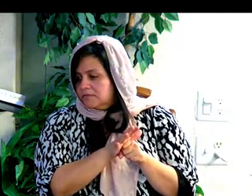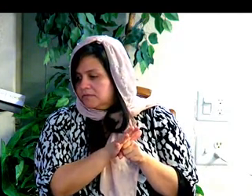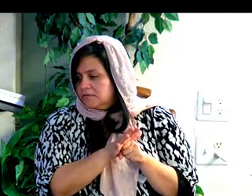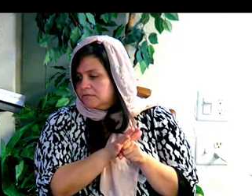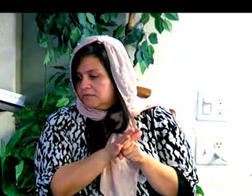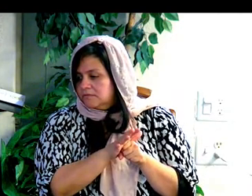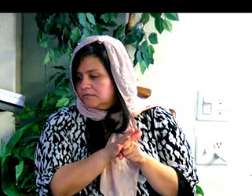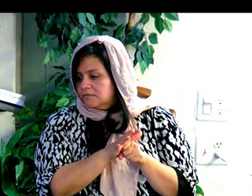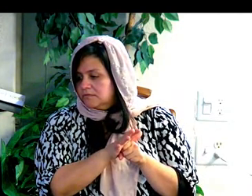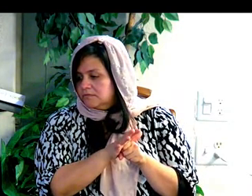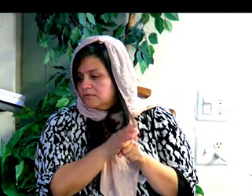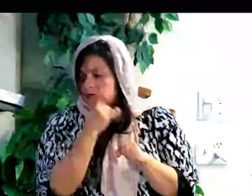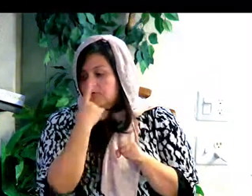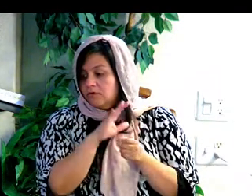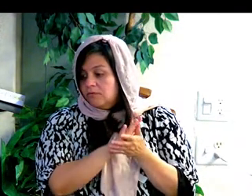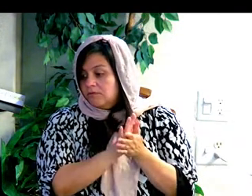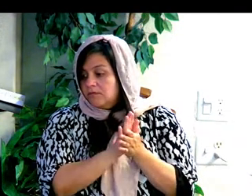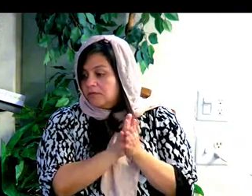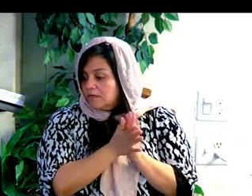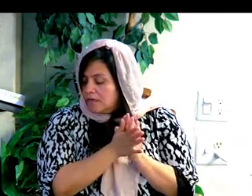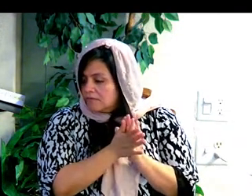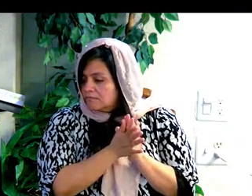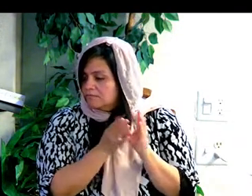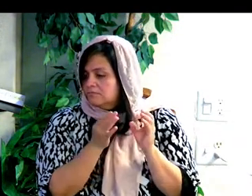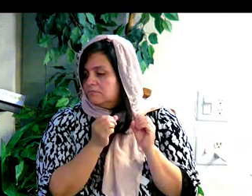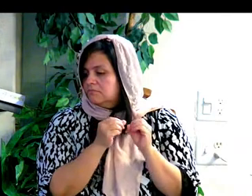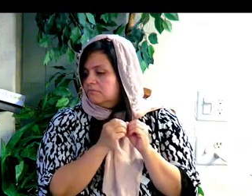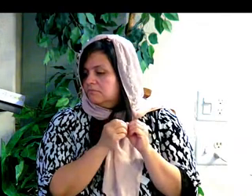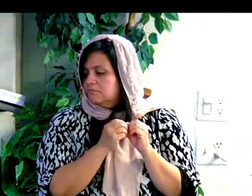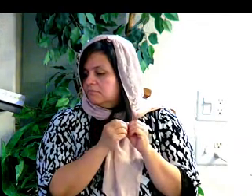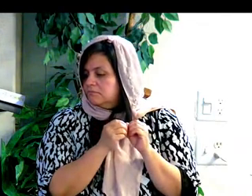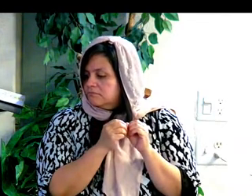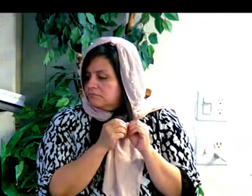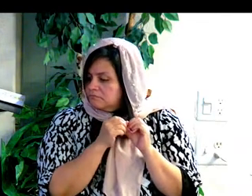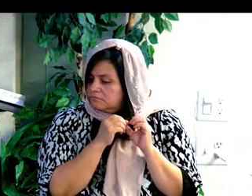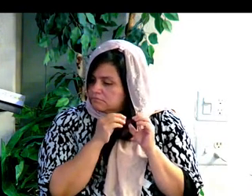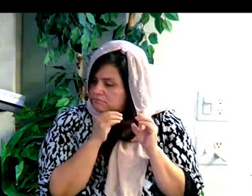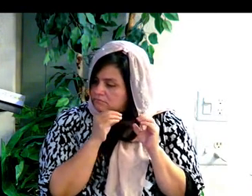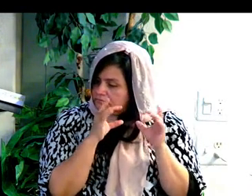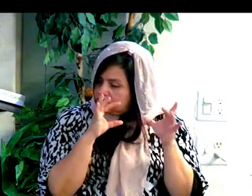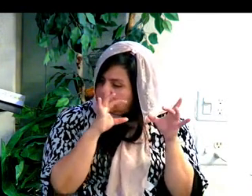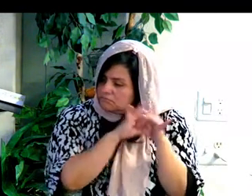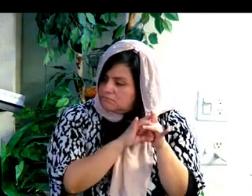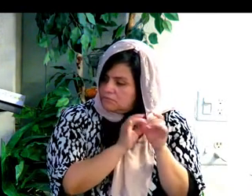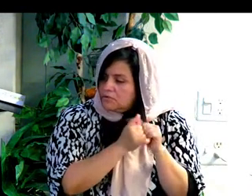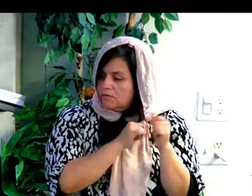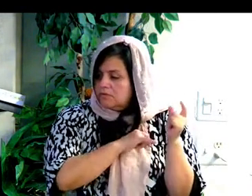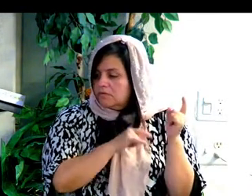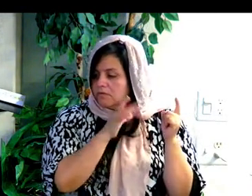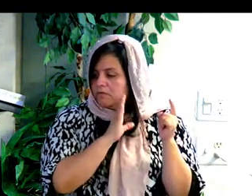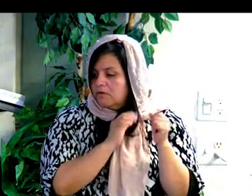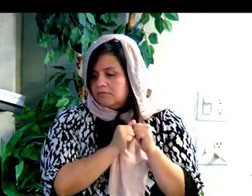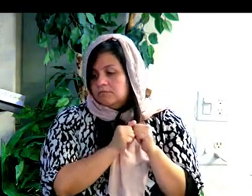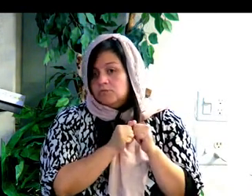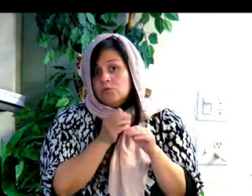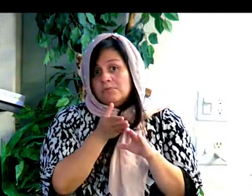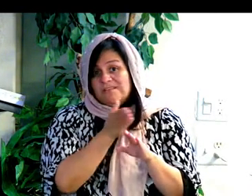Pero ese es el compromiso, durante el compromiso, que estamos haciendo las promesas antes de estar juntos.